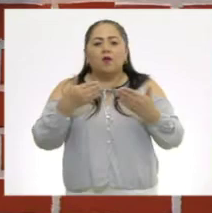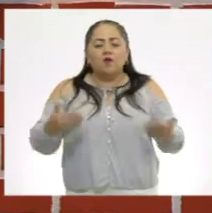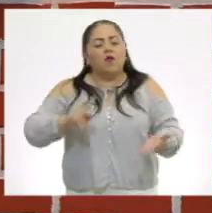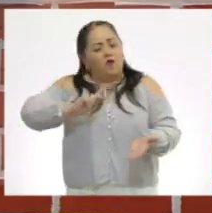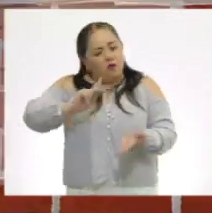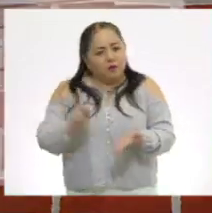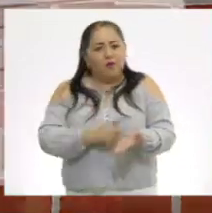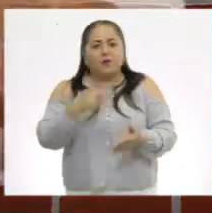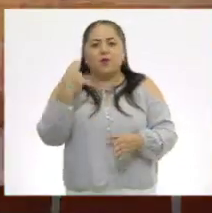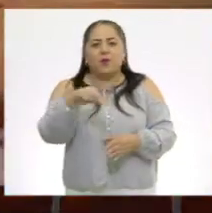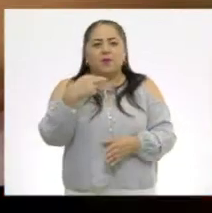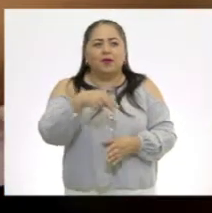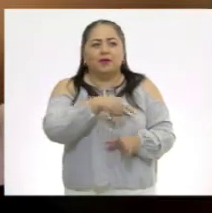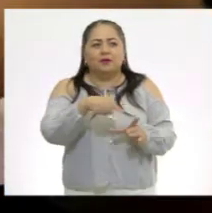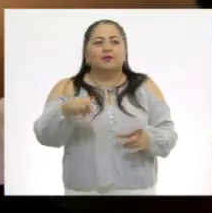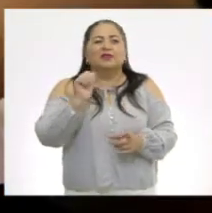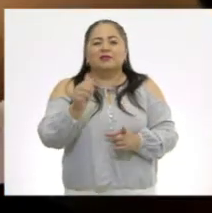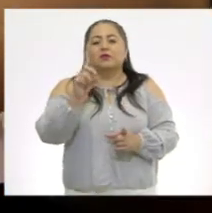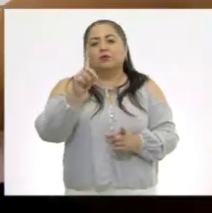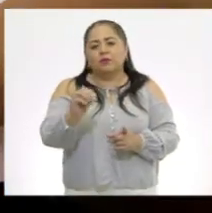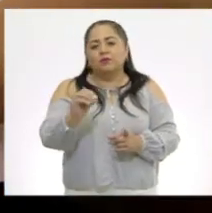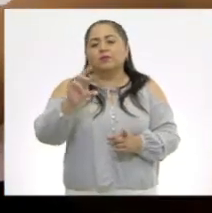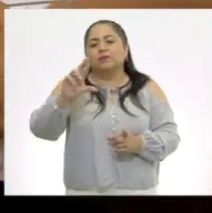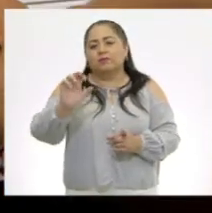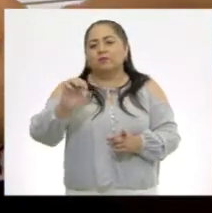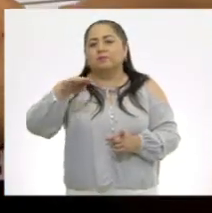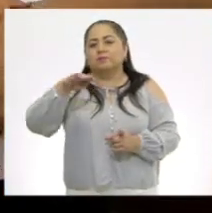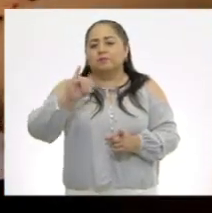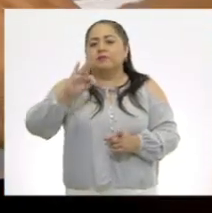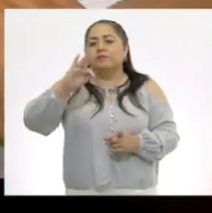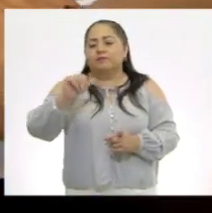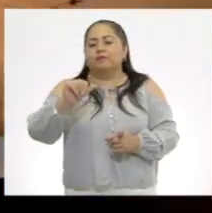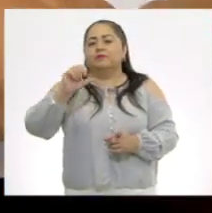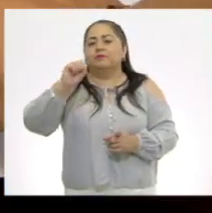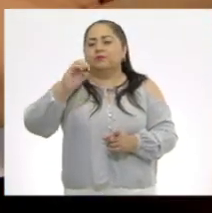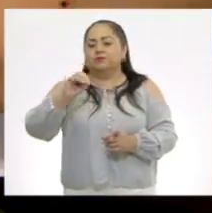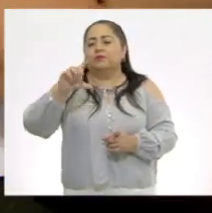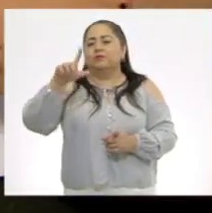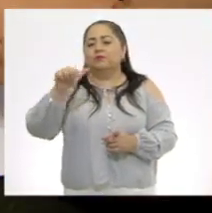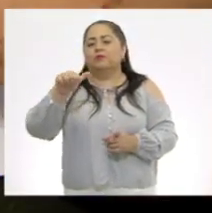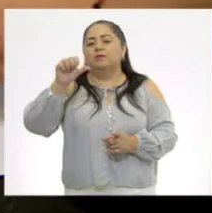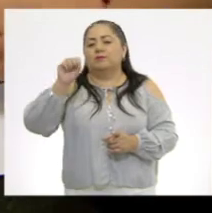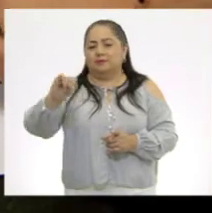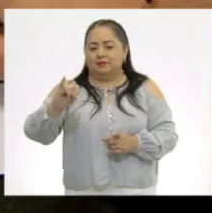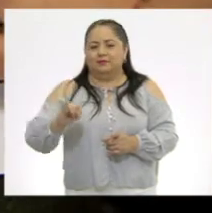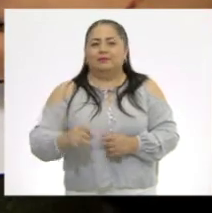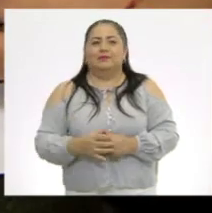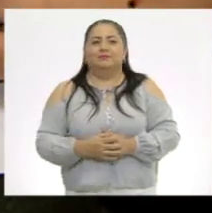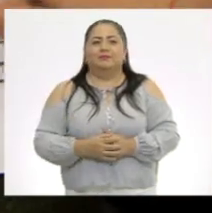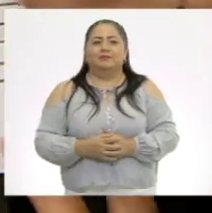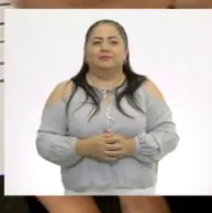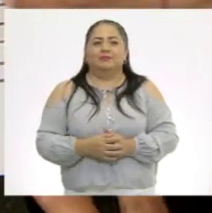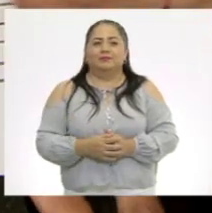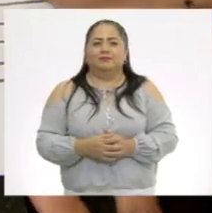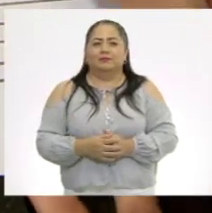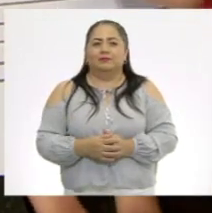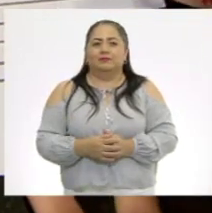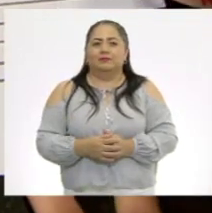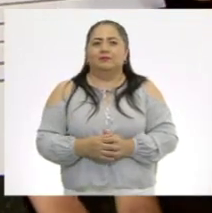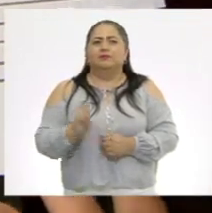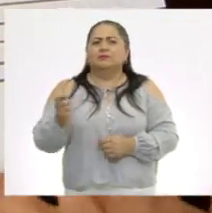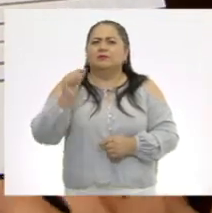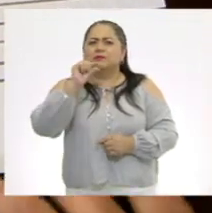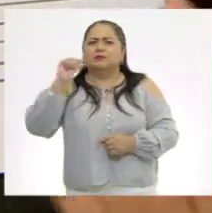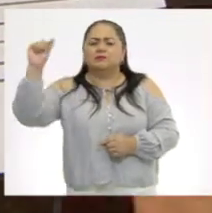repasar el nombre de las notas. Do, re, mi, fa, sol, la, y si. Y se